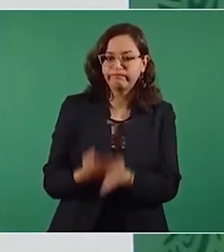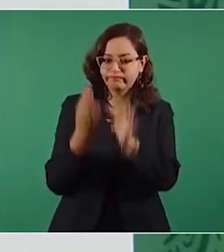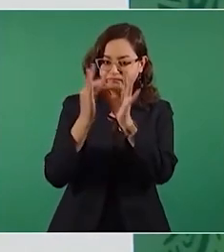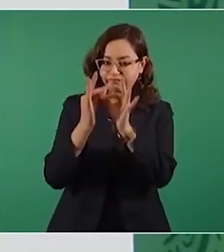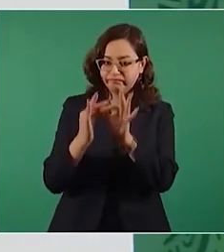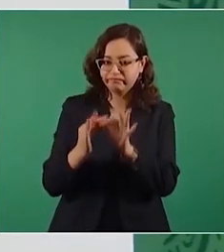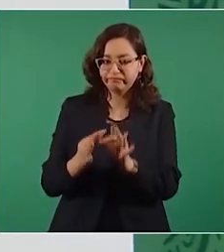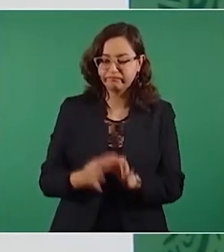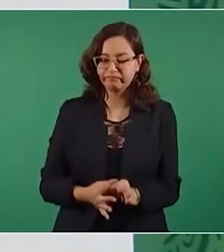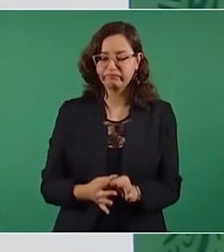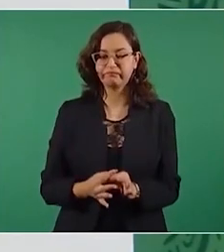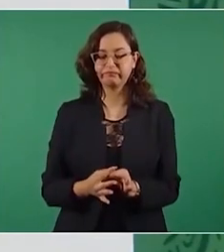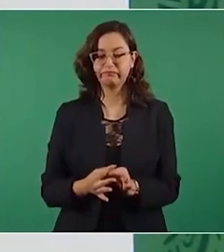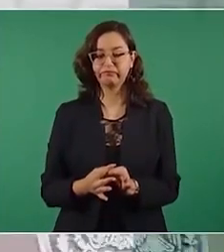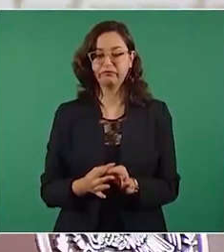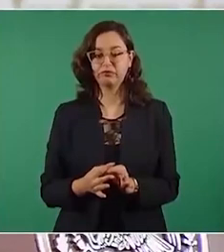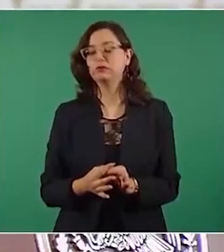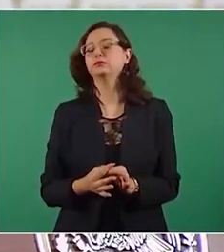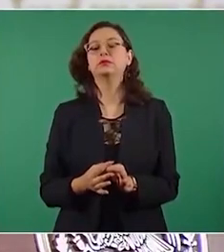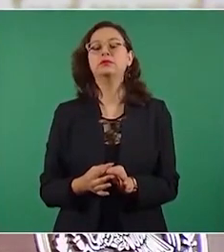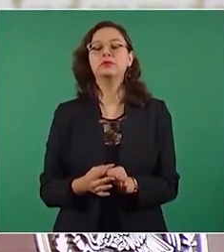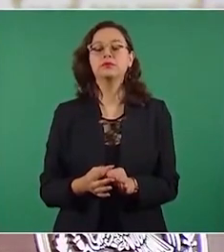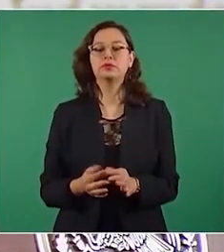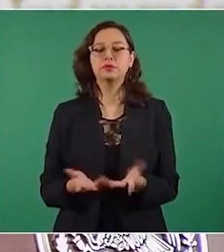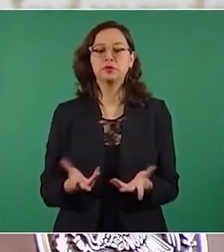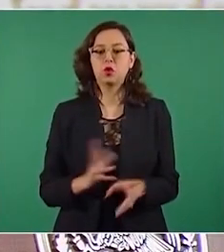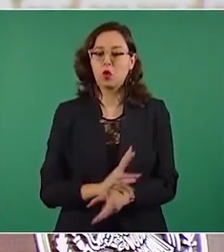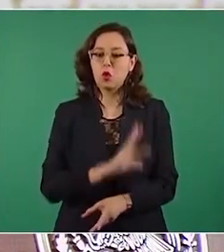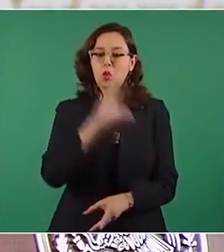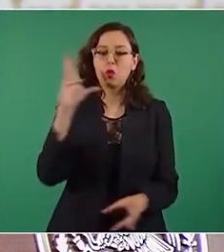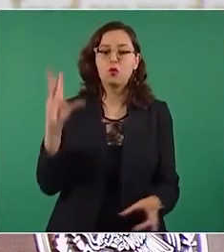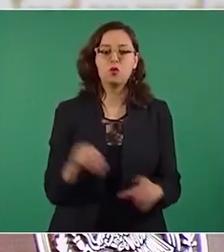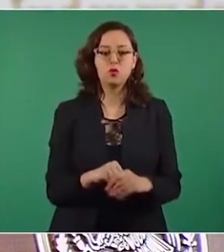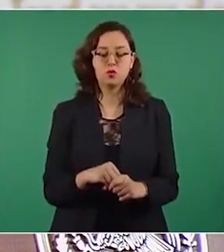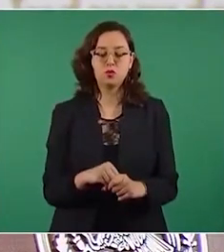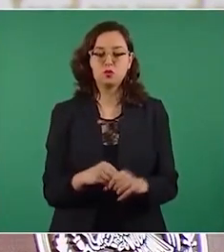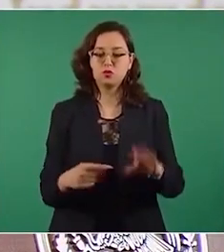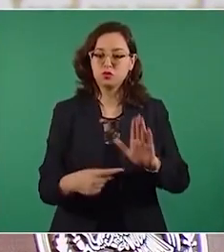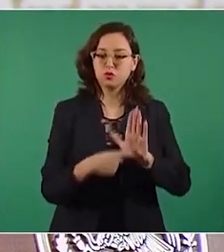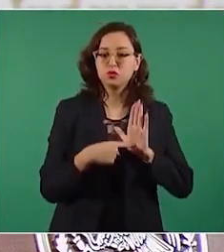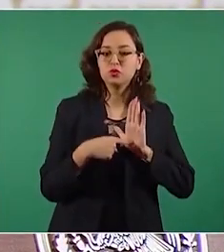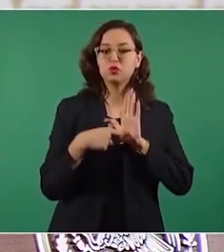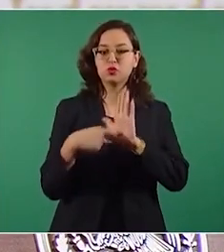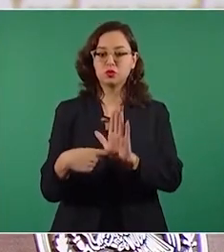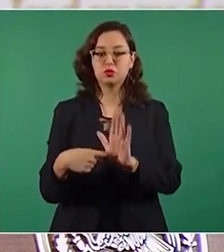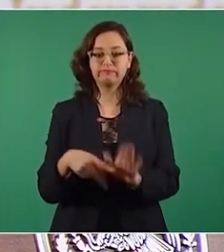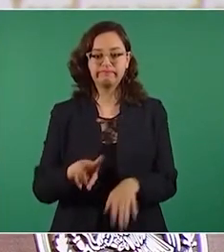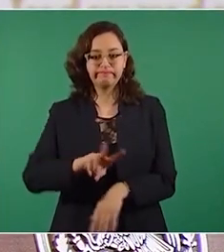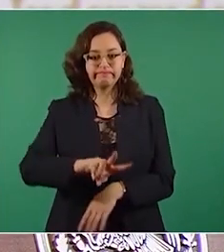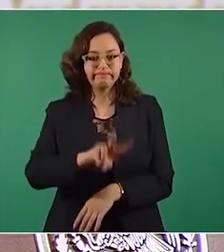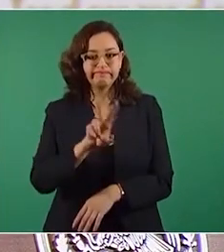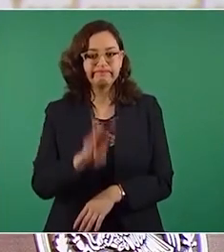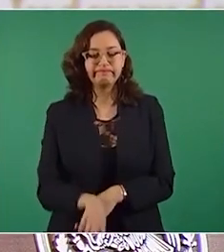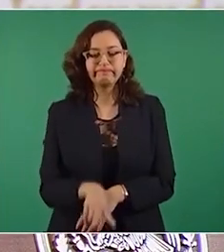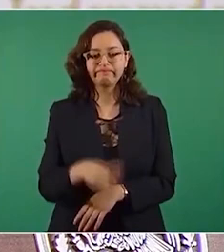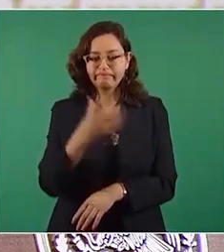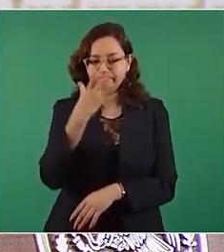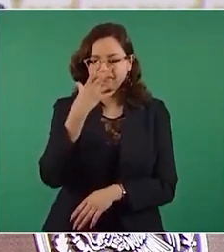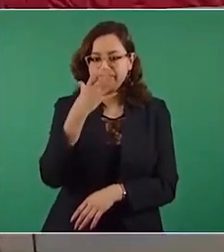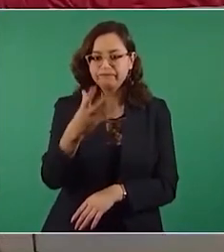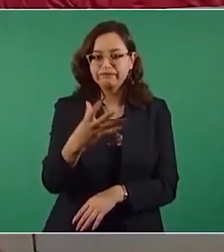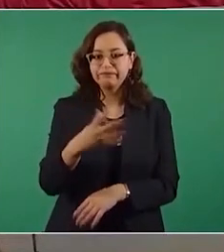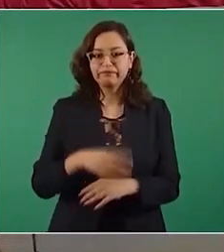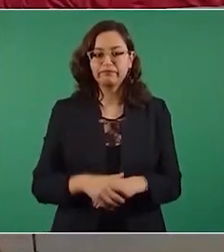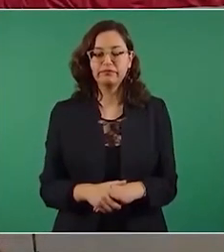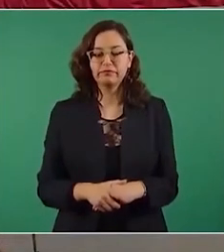con pruebas, con argumentos, porque todo esto